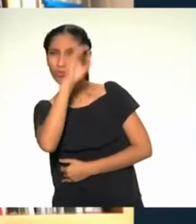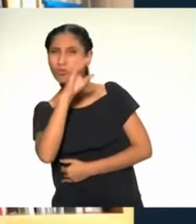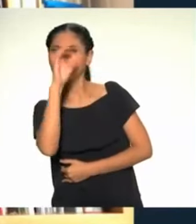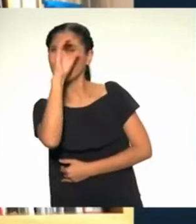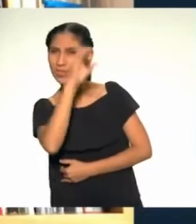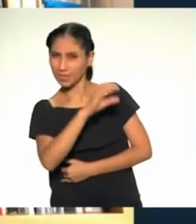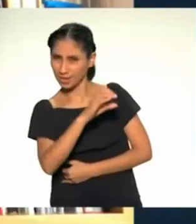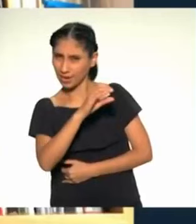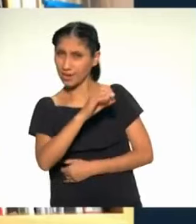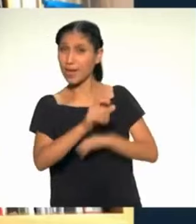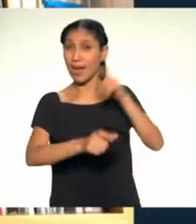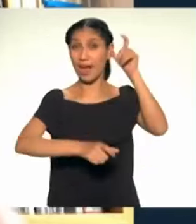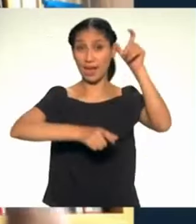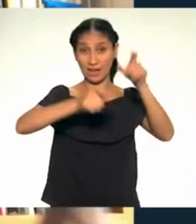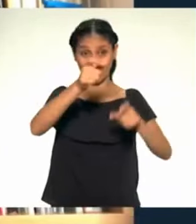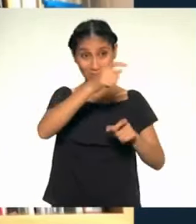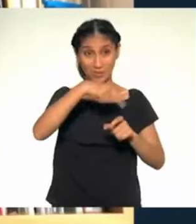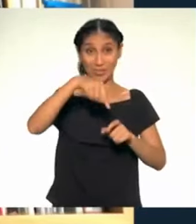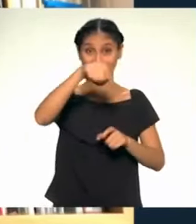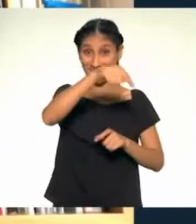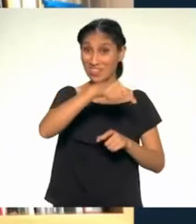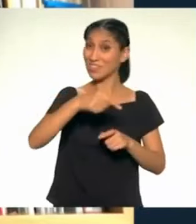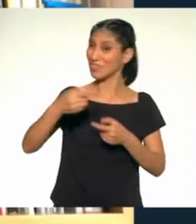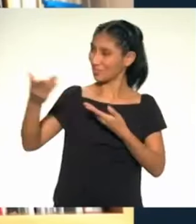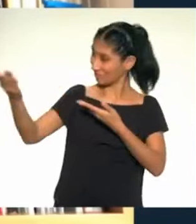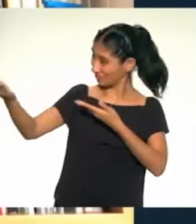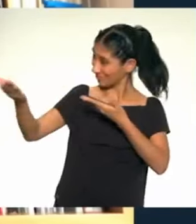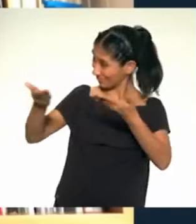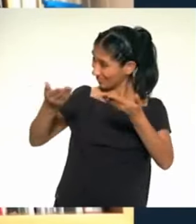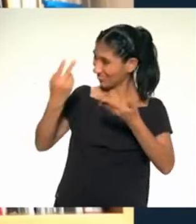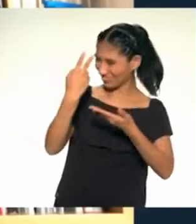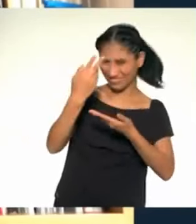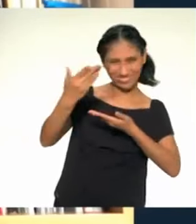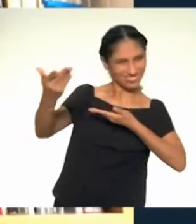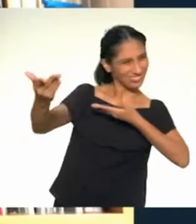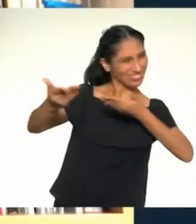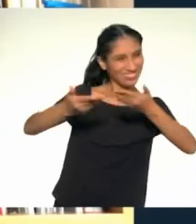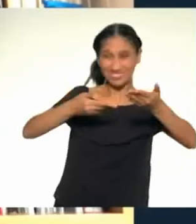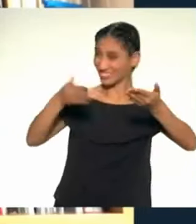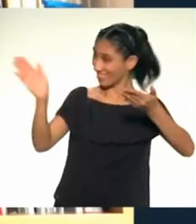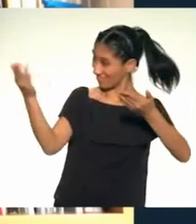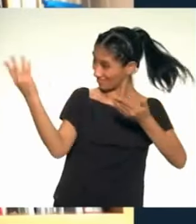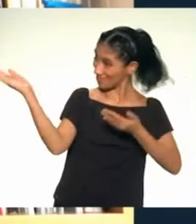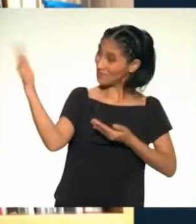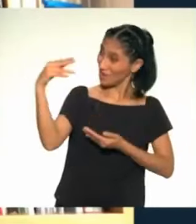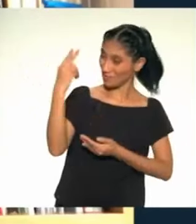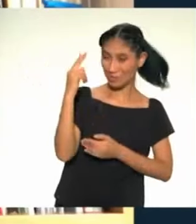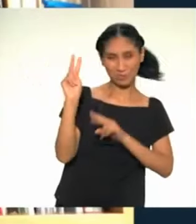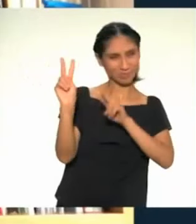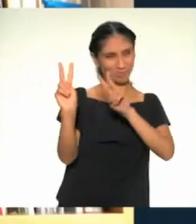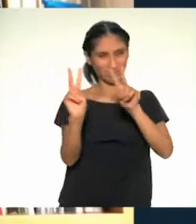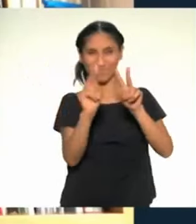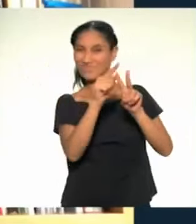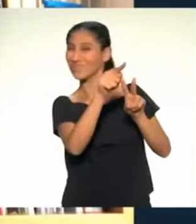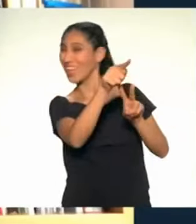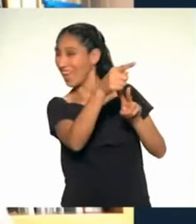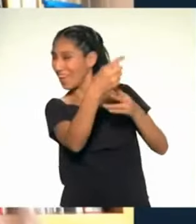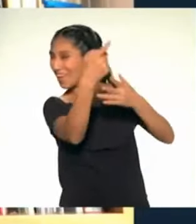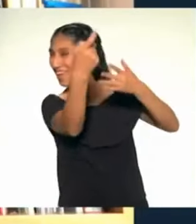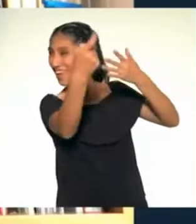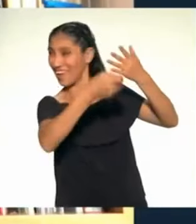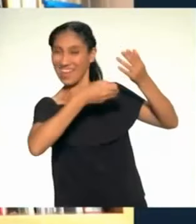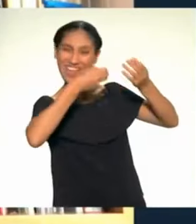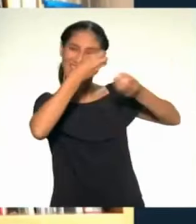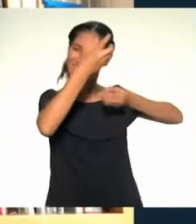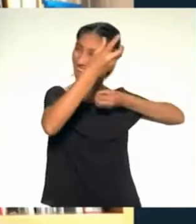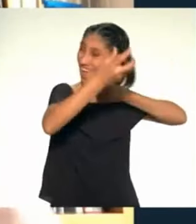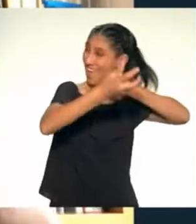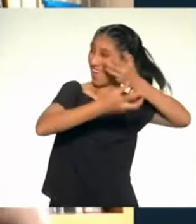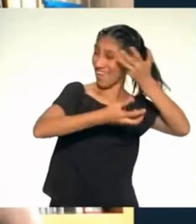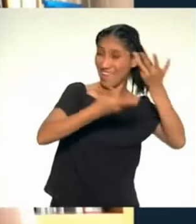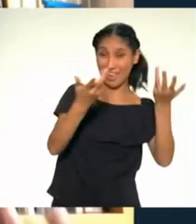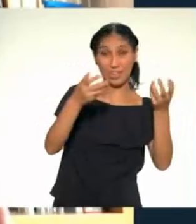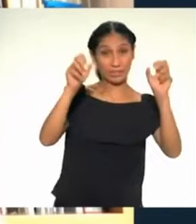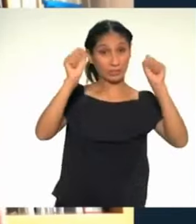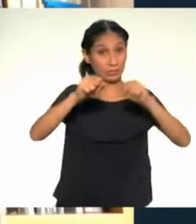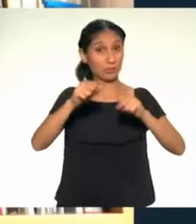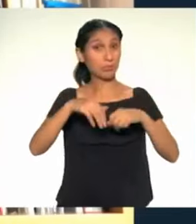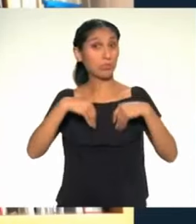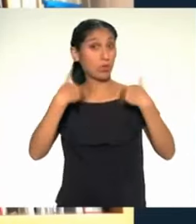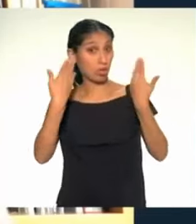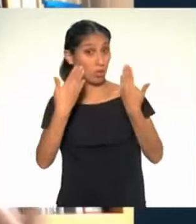desarrollando actividades vinculadas a la conservación. En todas las regiones de nuestro país podemos encontrar una red de